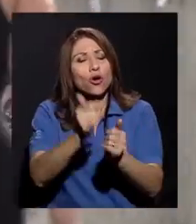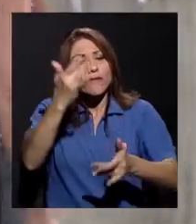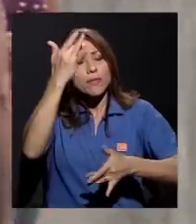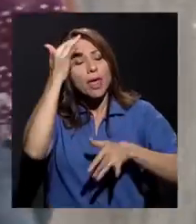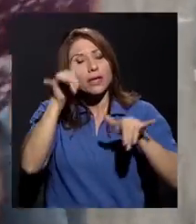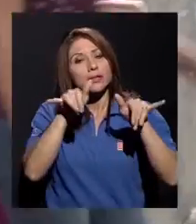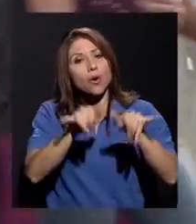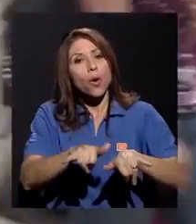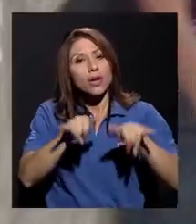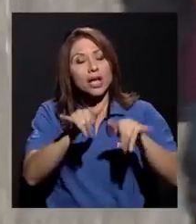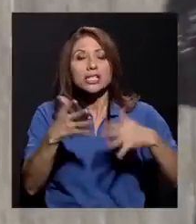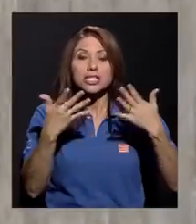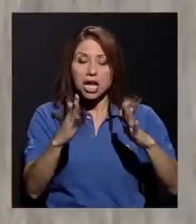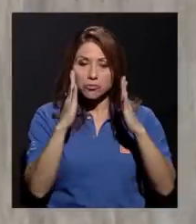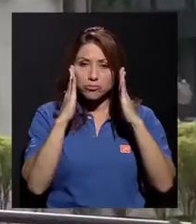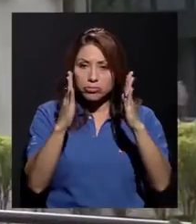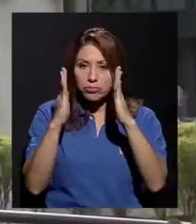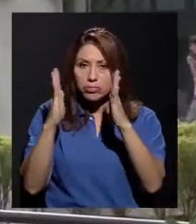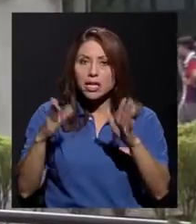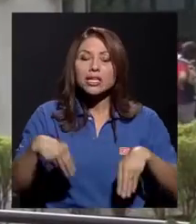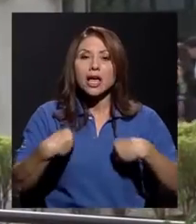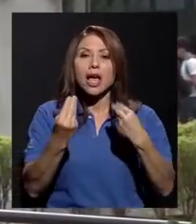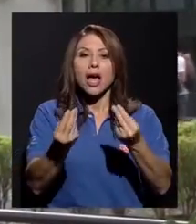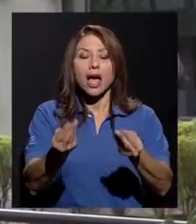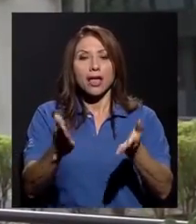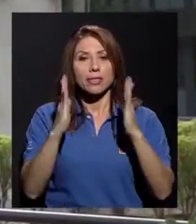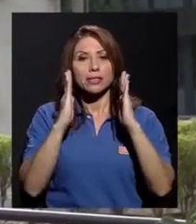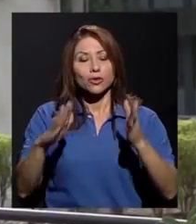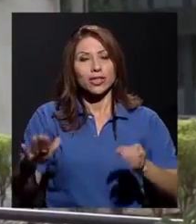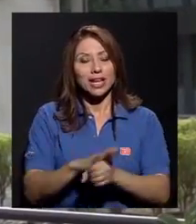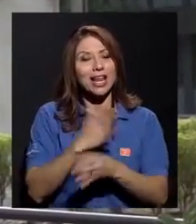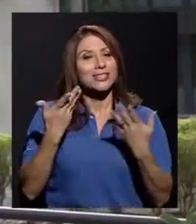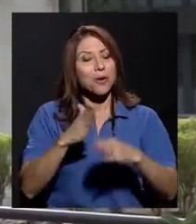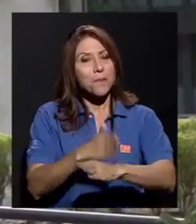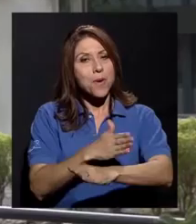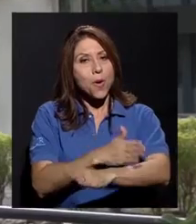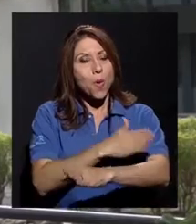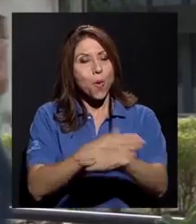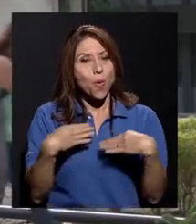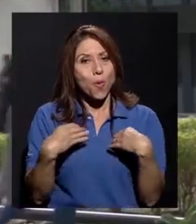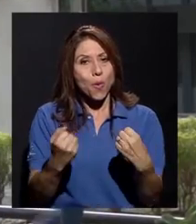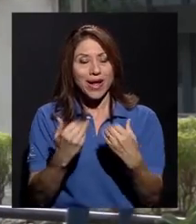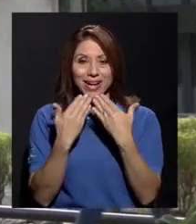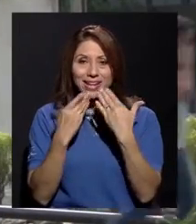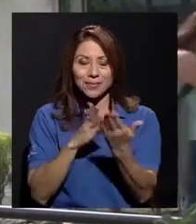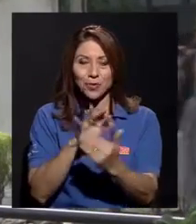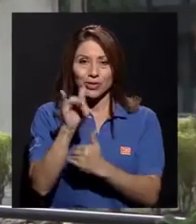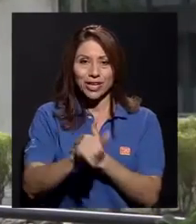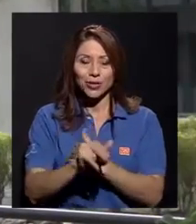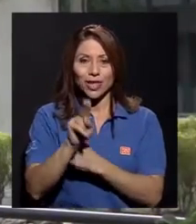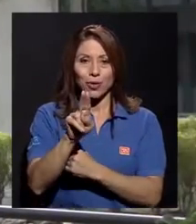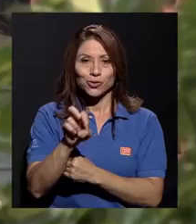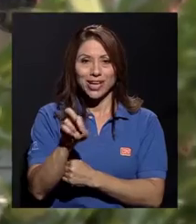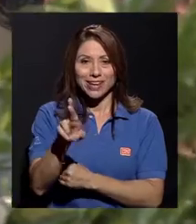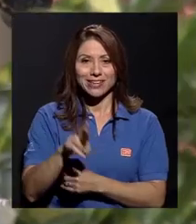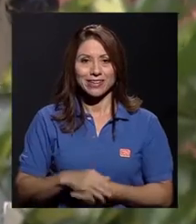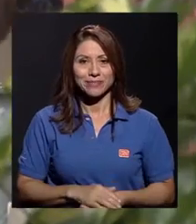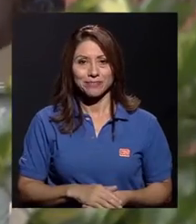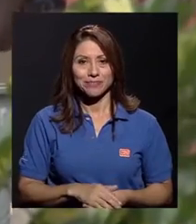abordados, han recibido atención integral y han mejorado su estado de salud gracias a este proyecto de la UCR.